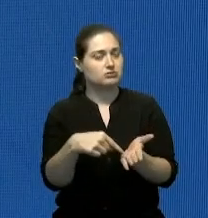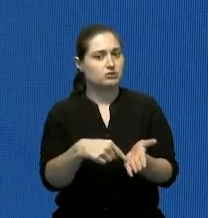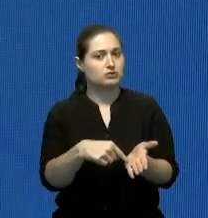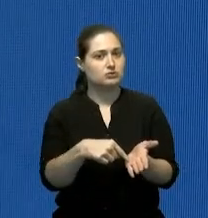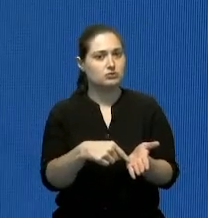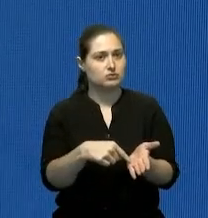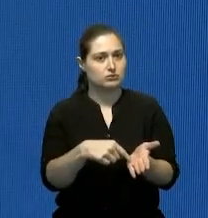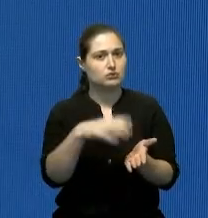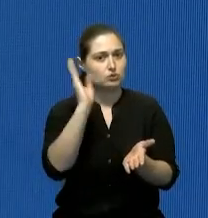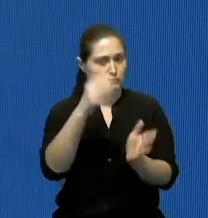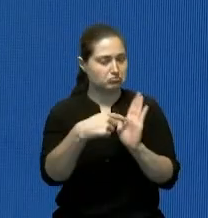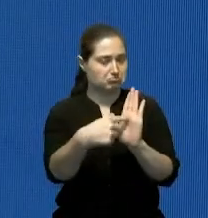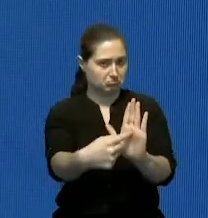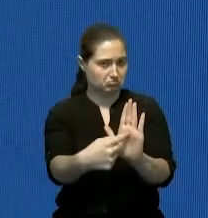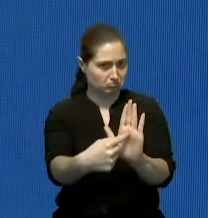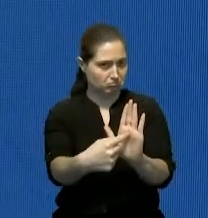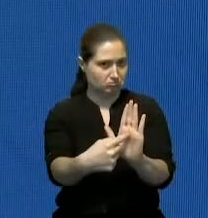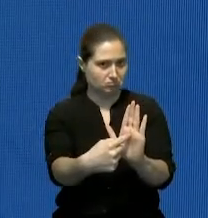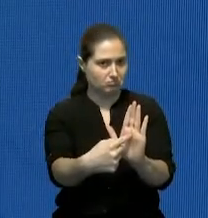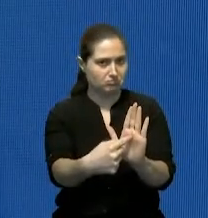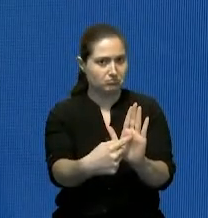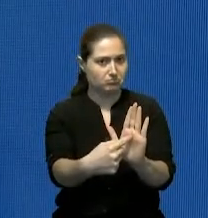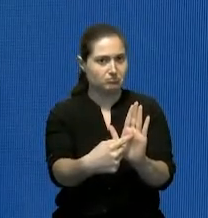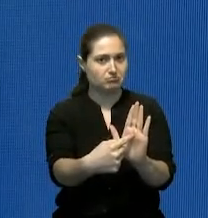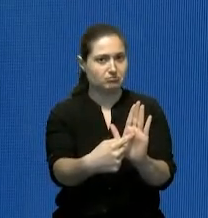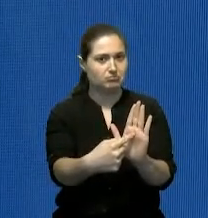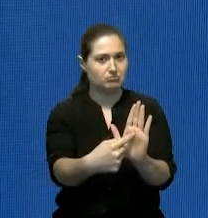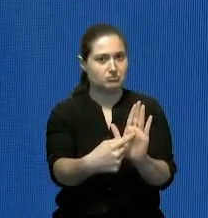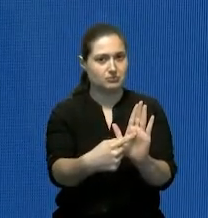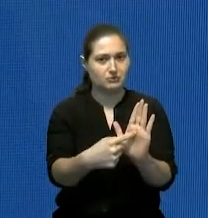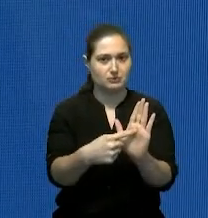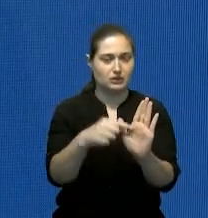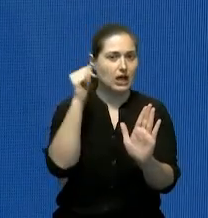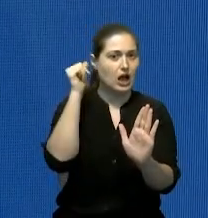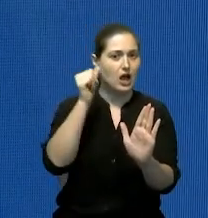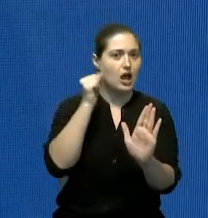pueda también ya la parte audiovisual.